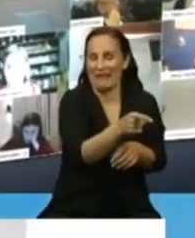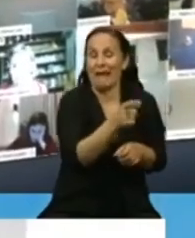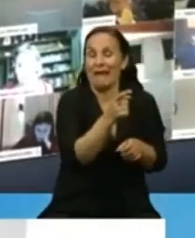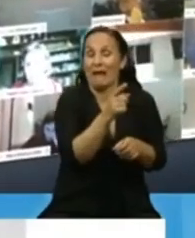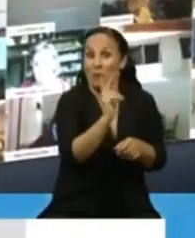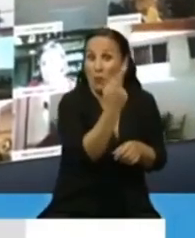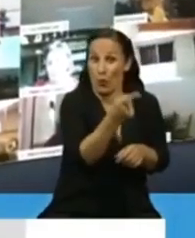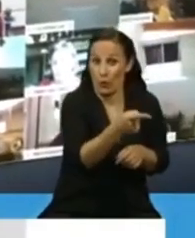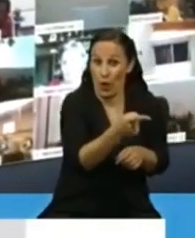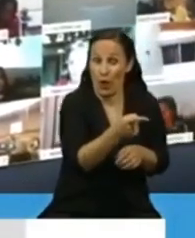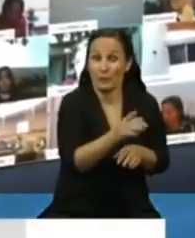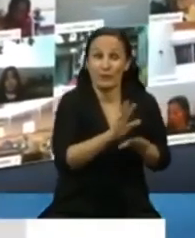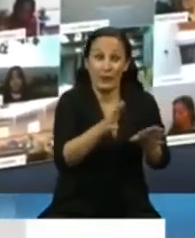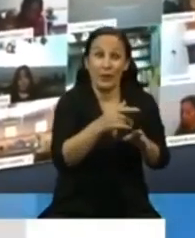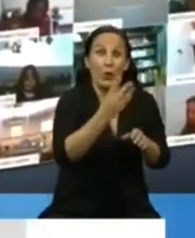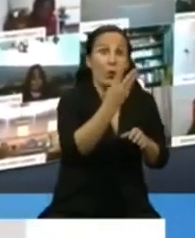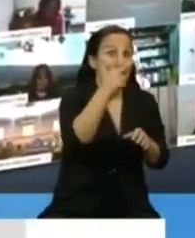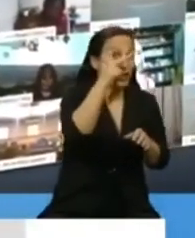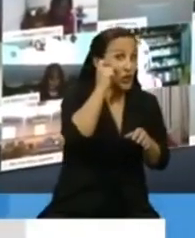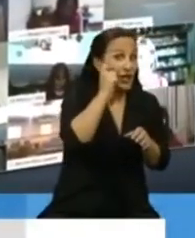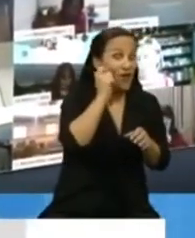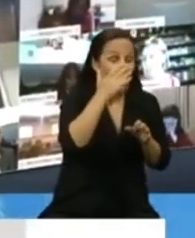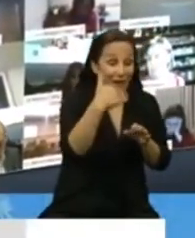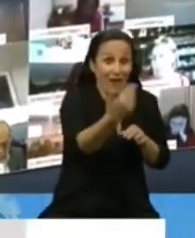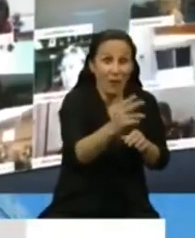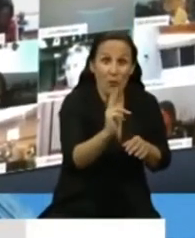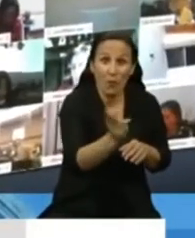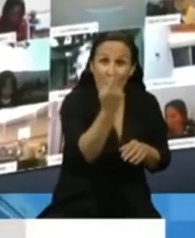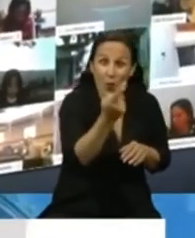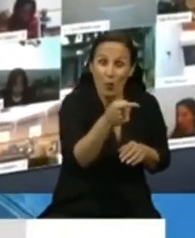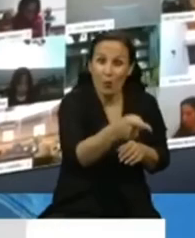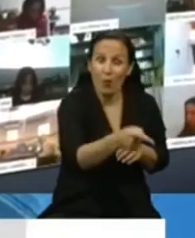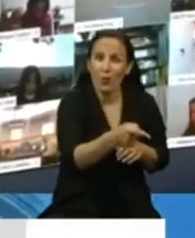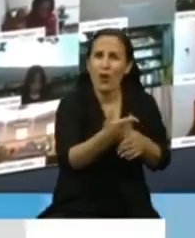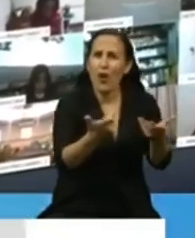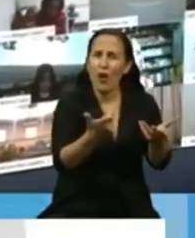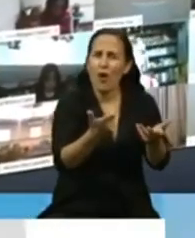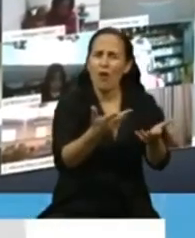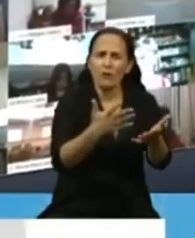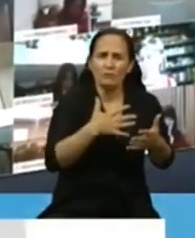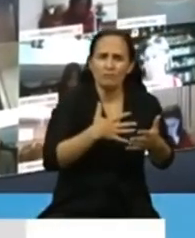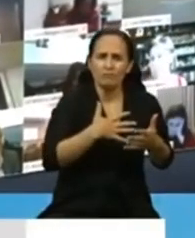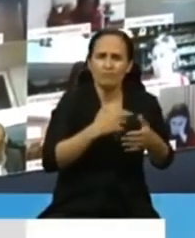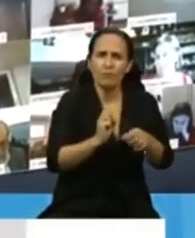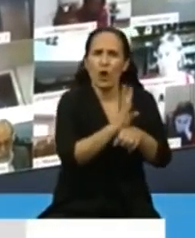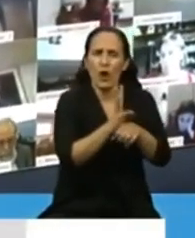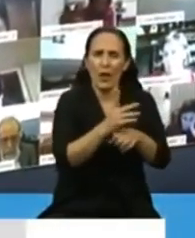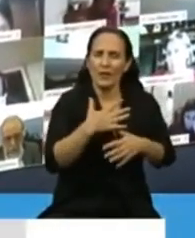A pocos días de cumplir 48 años falleció sin saber que tenía coronavirus.